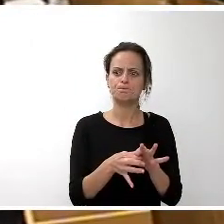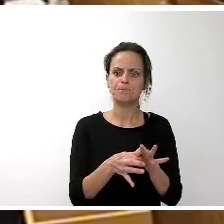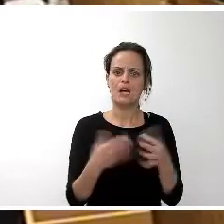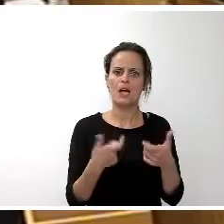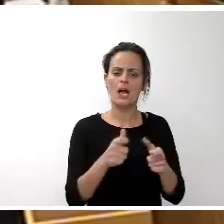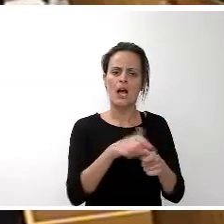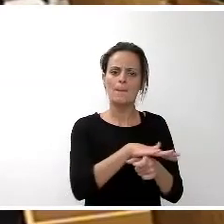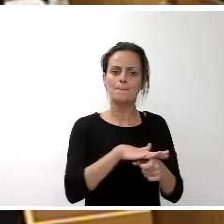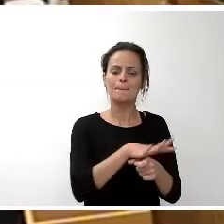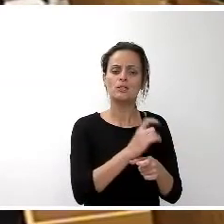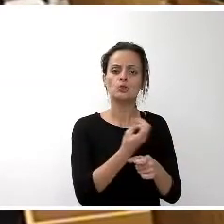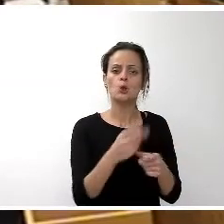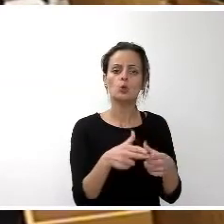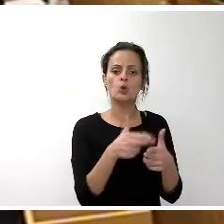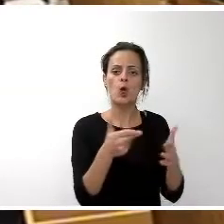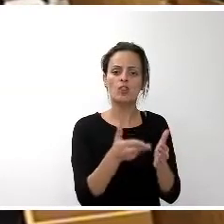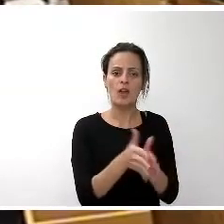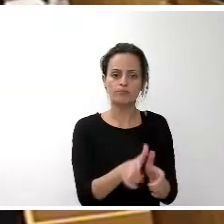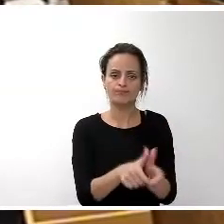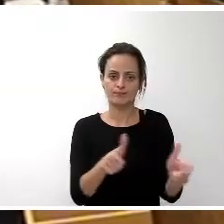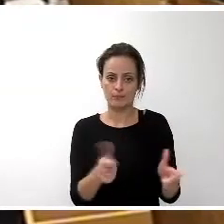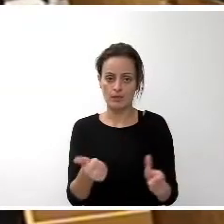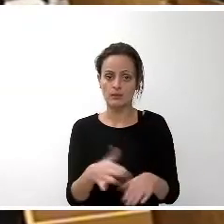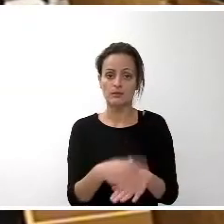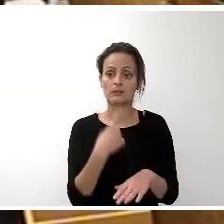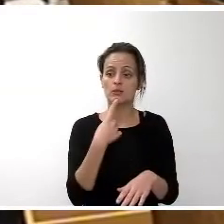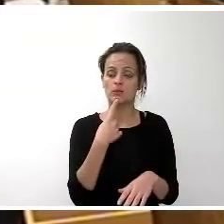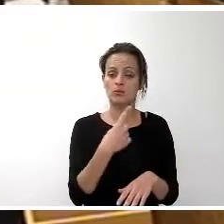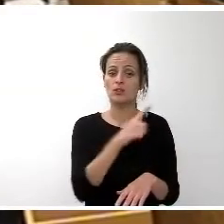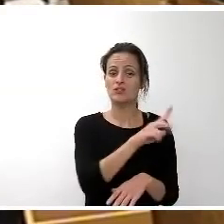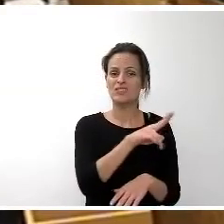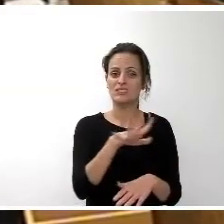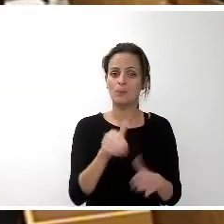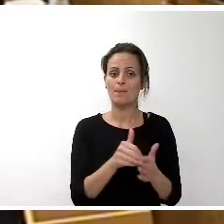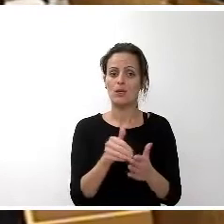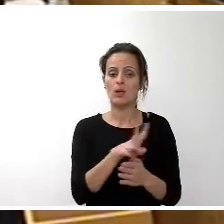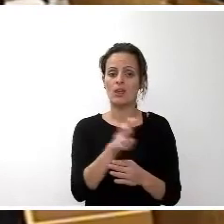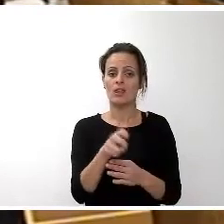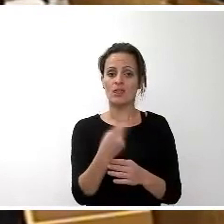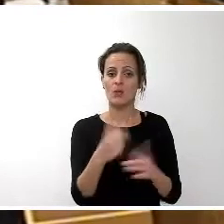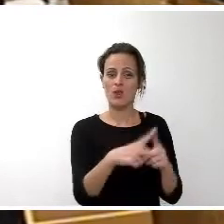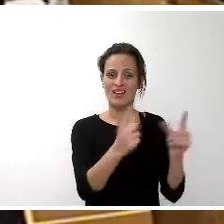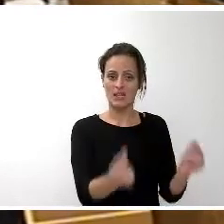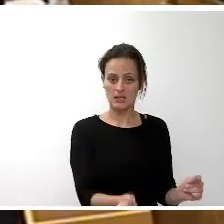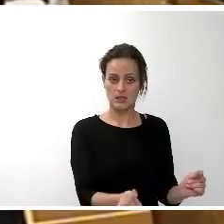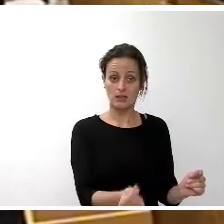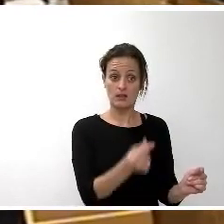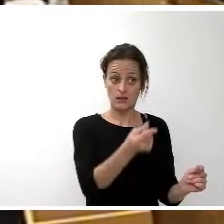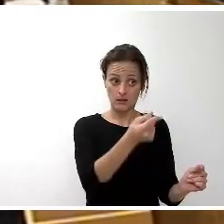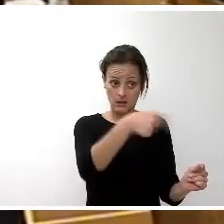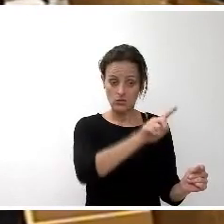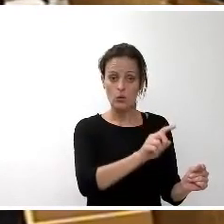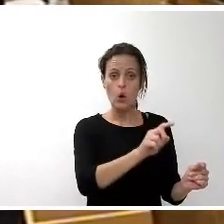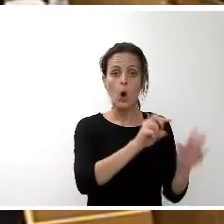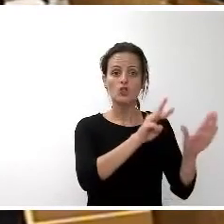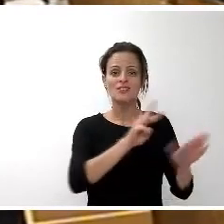de los 125 millones de euros que gestionará el IAS 83 millones son los que